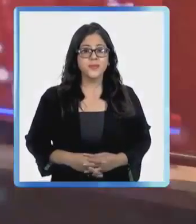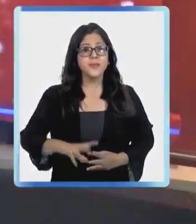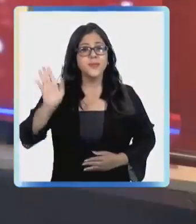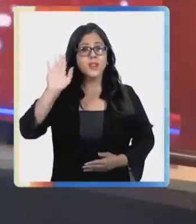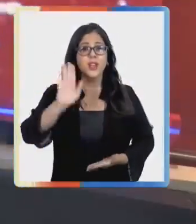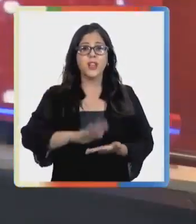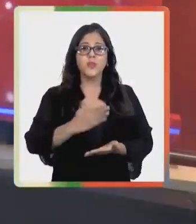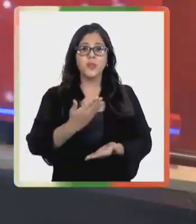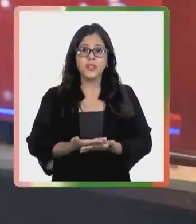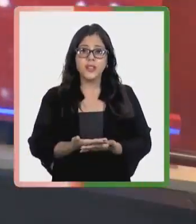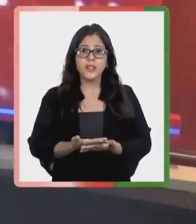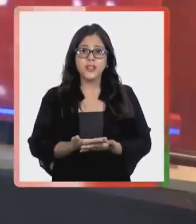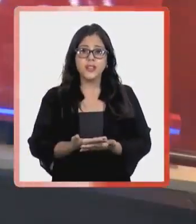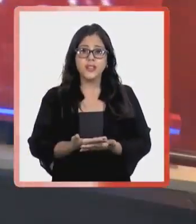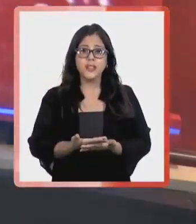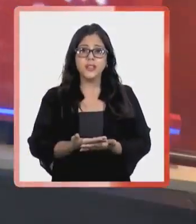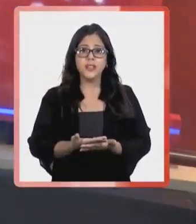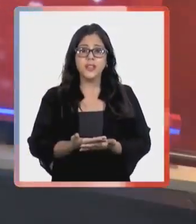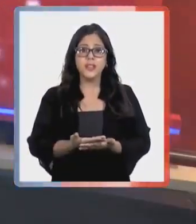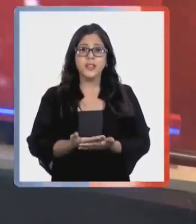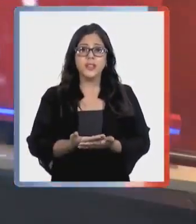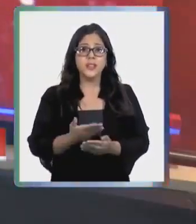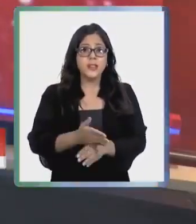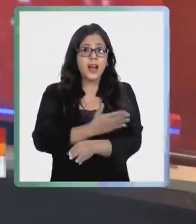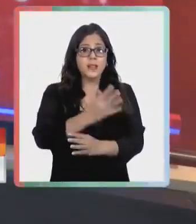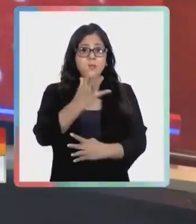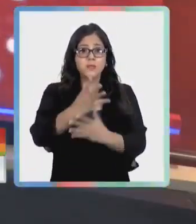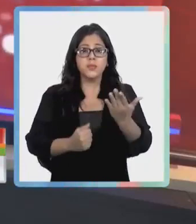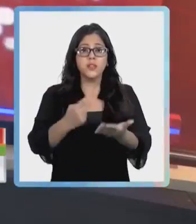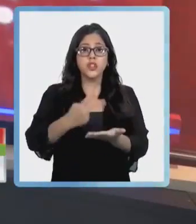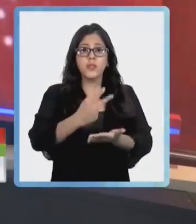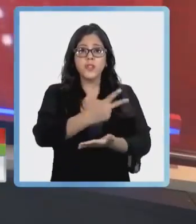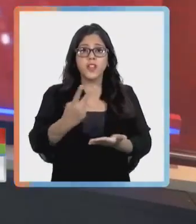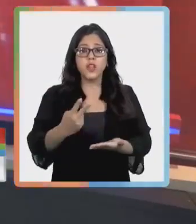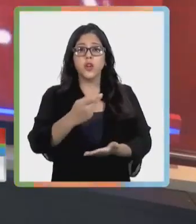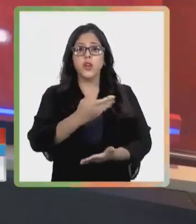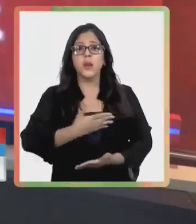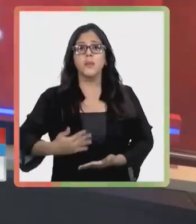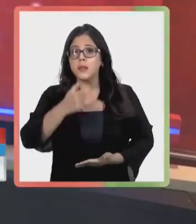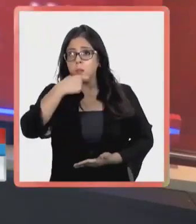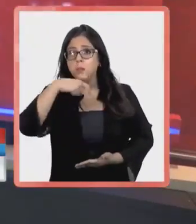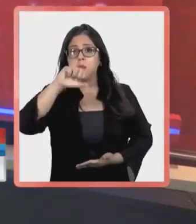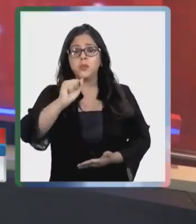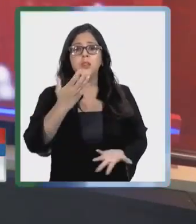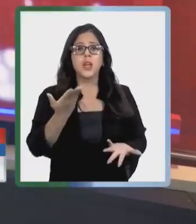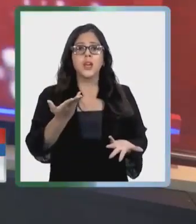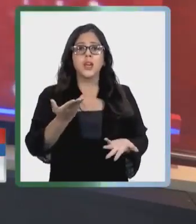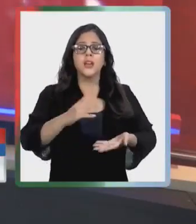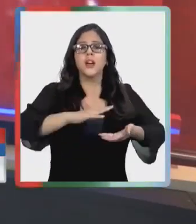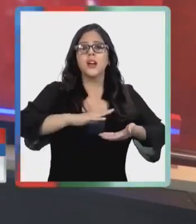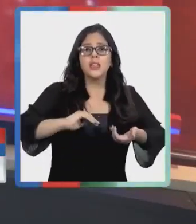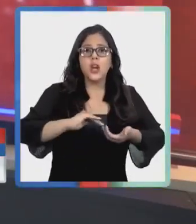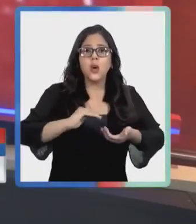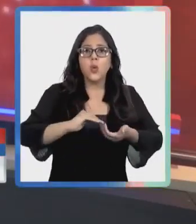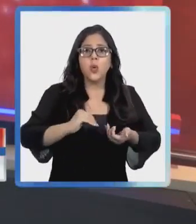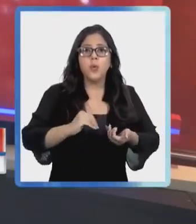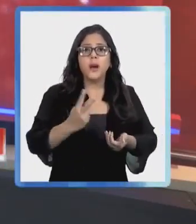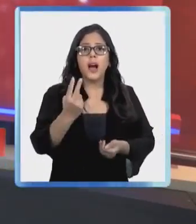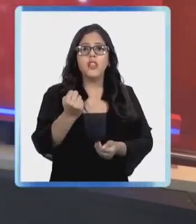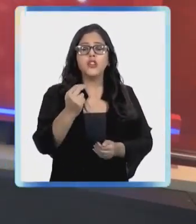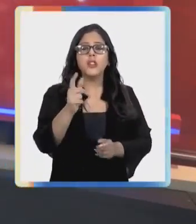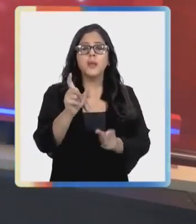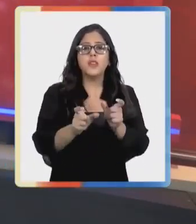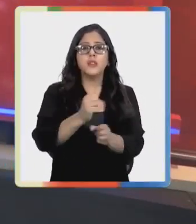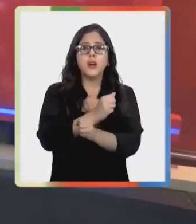Hola, ¿cómo están? Antes de terminar el 2022, el presidente Boric indultó a 12 condenados del estallido